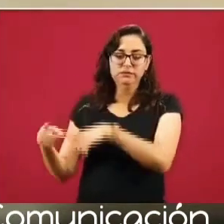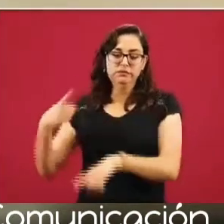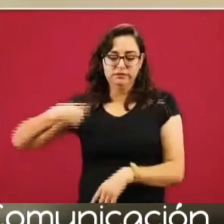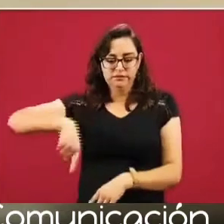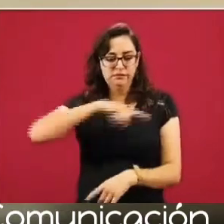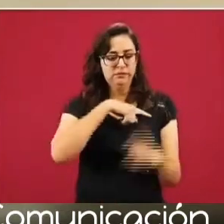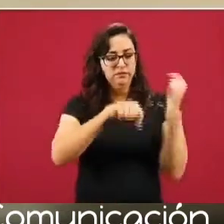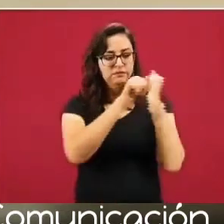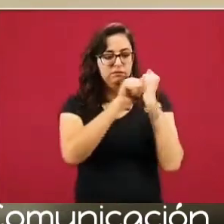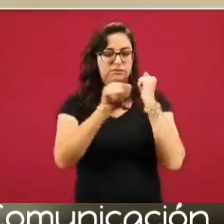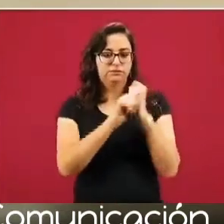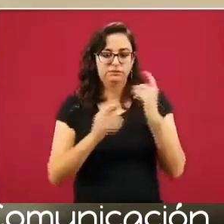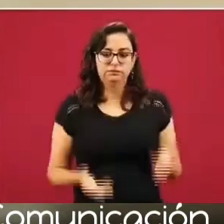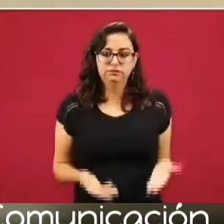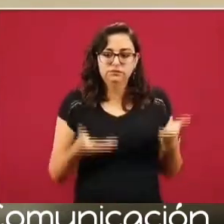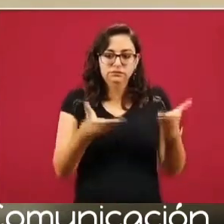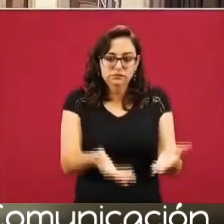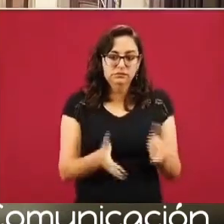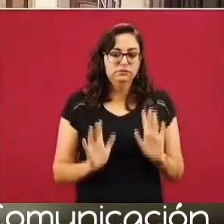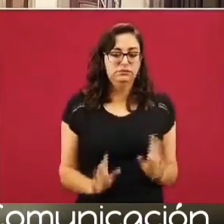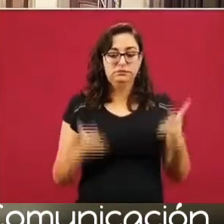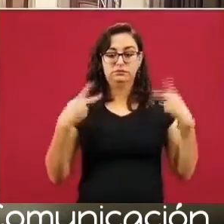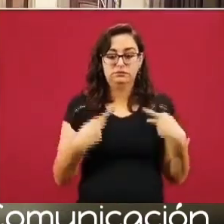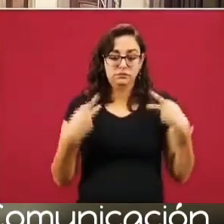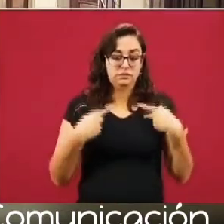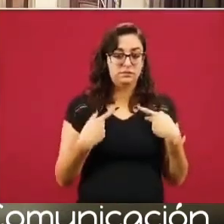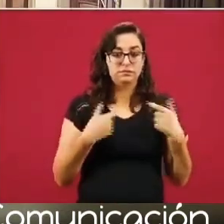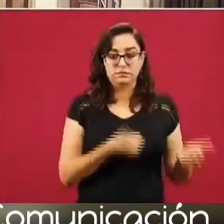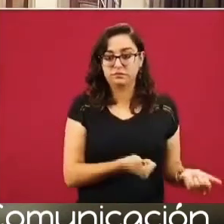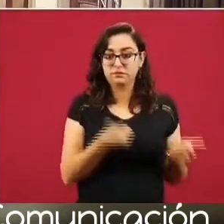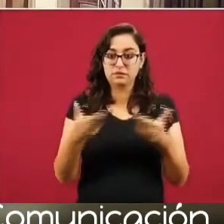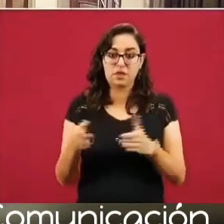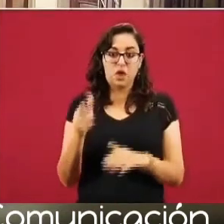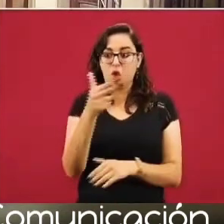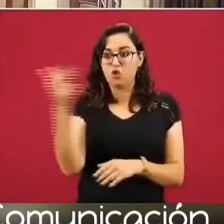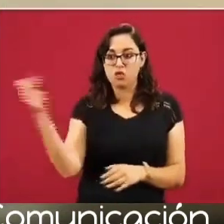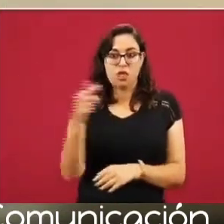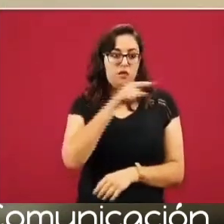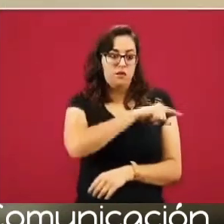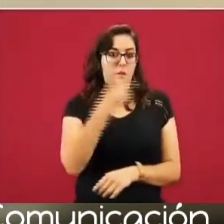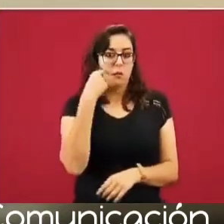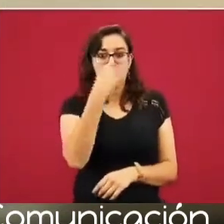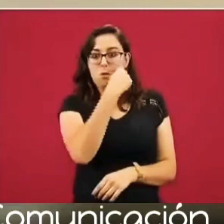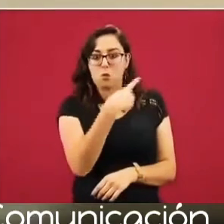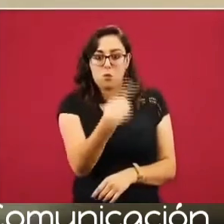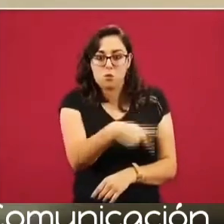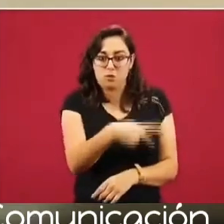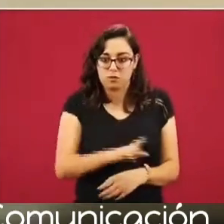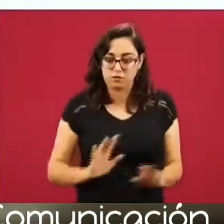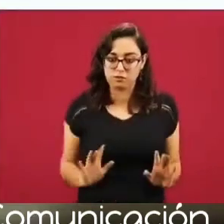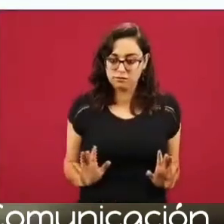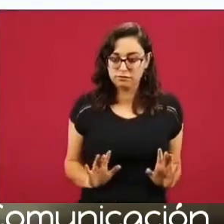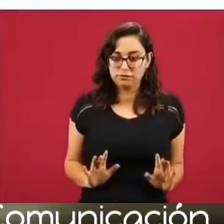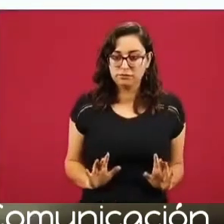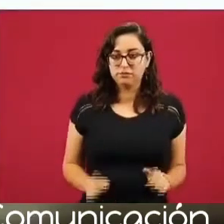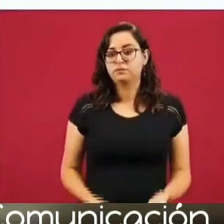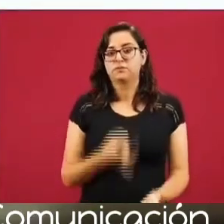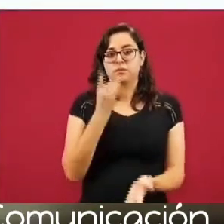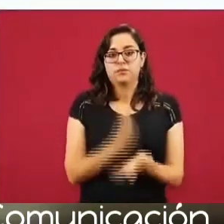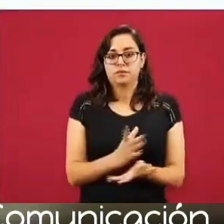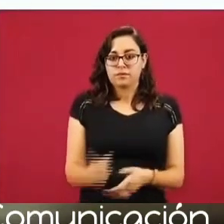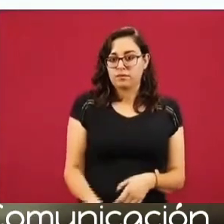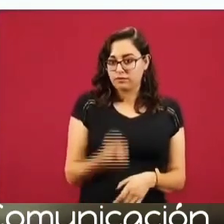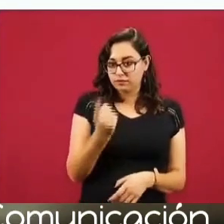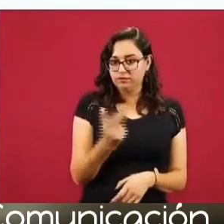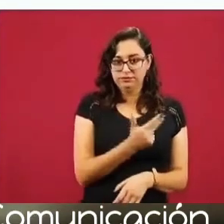transporte y ese transporte va a llevar a la gente al hotel que escogió, a cada uno. No es solamente un único destino, un